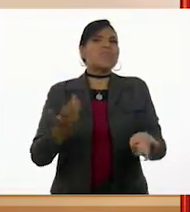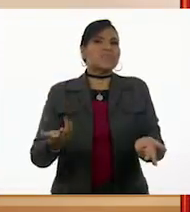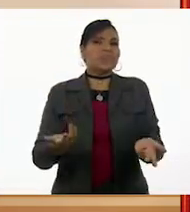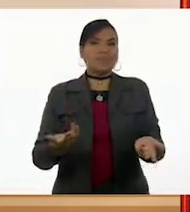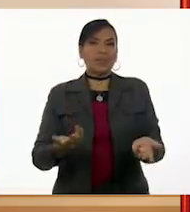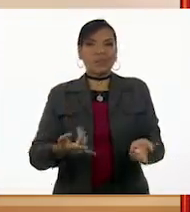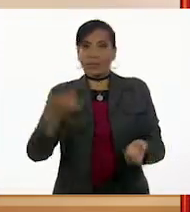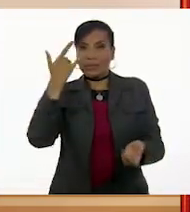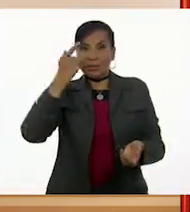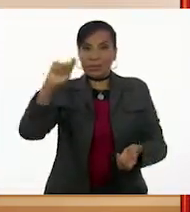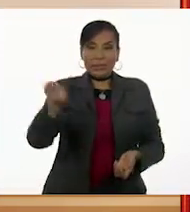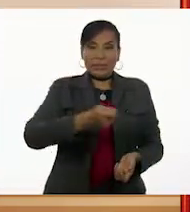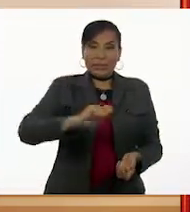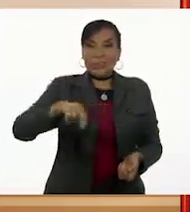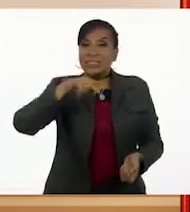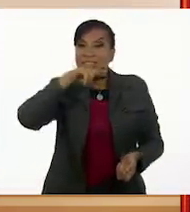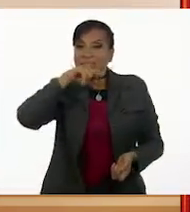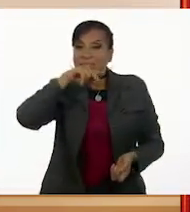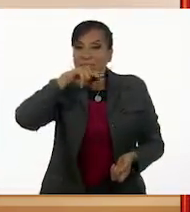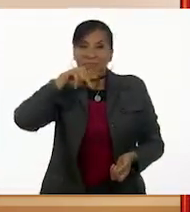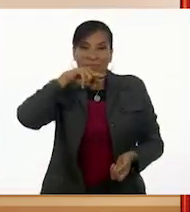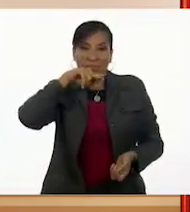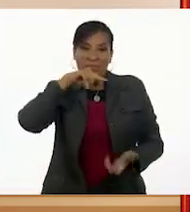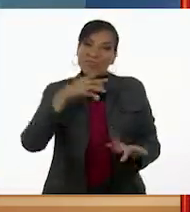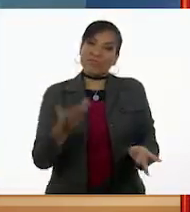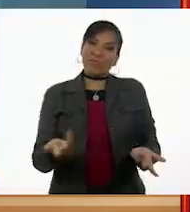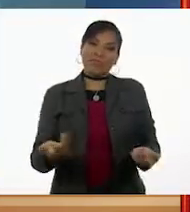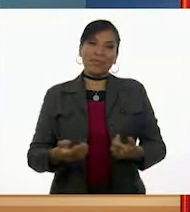La pirata estaba preocupada, preocupada.